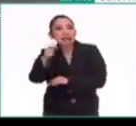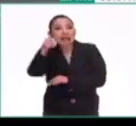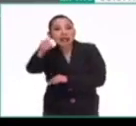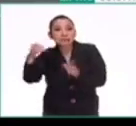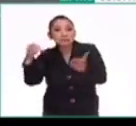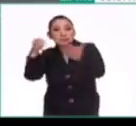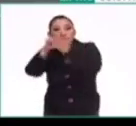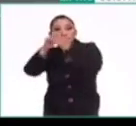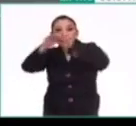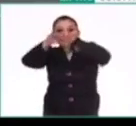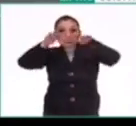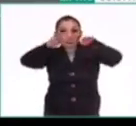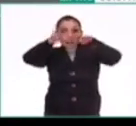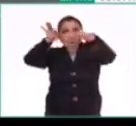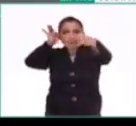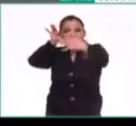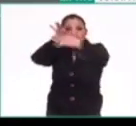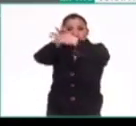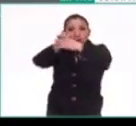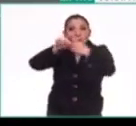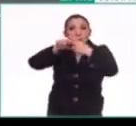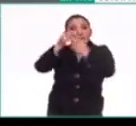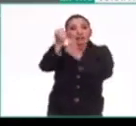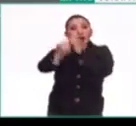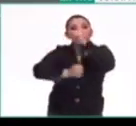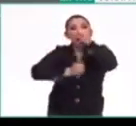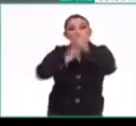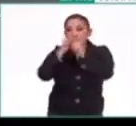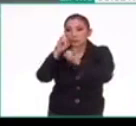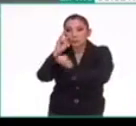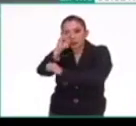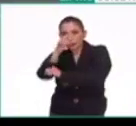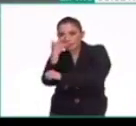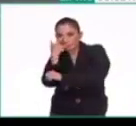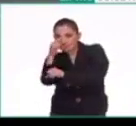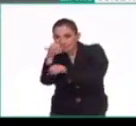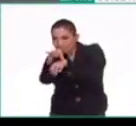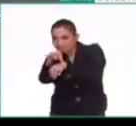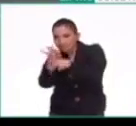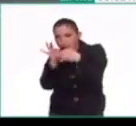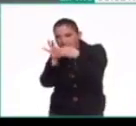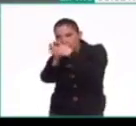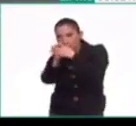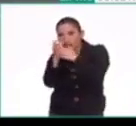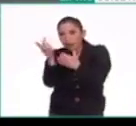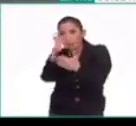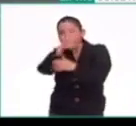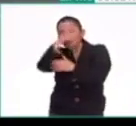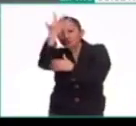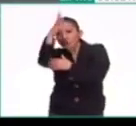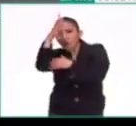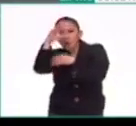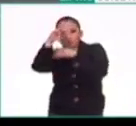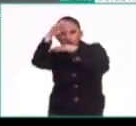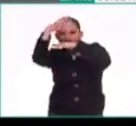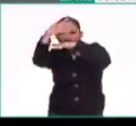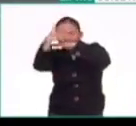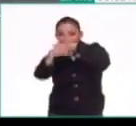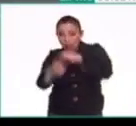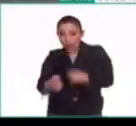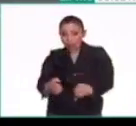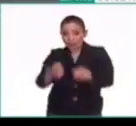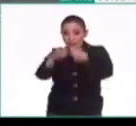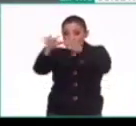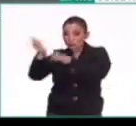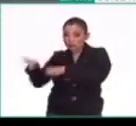marcado en el horizonte. Es un inicio de año que ellos podían ver en la posición del sol en el horizonte y que sus edificios